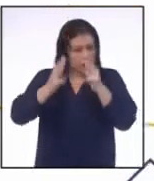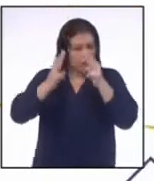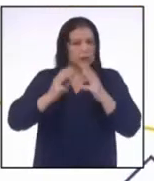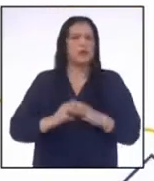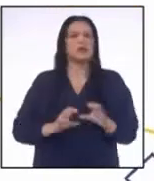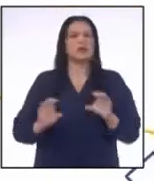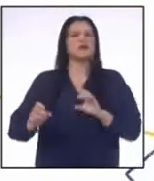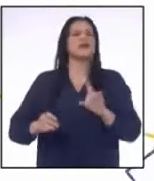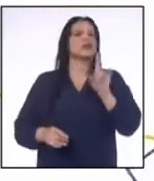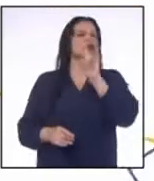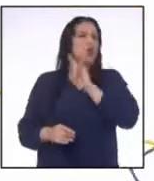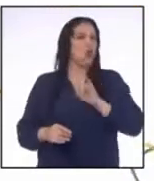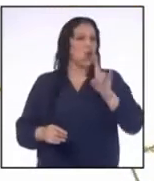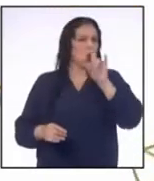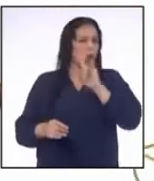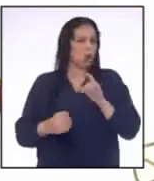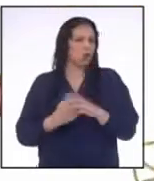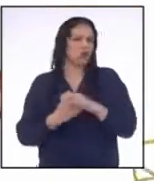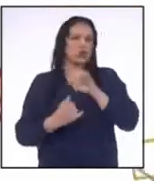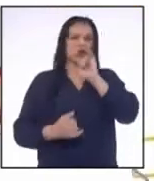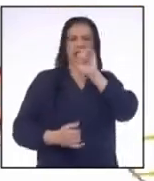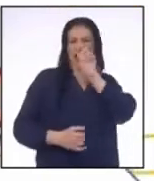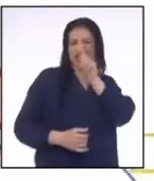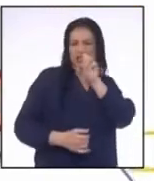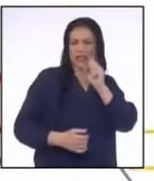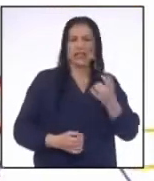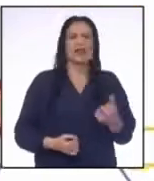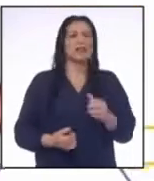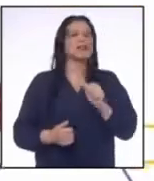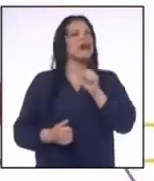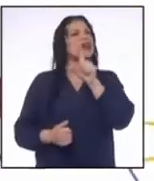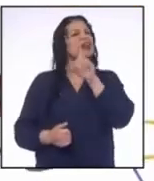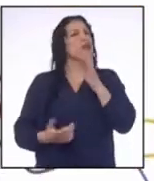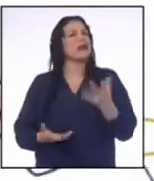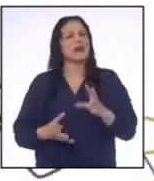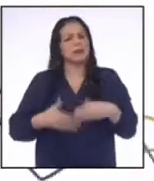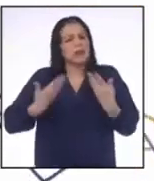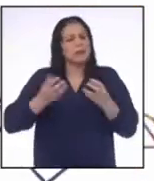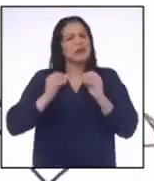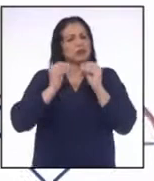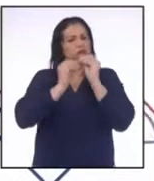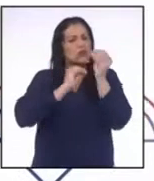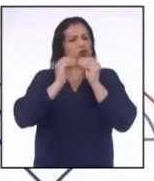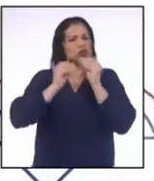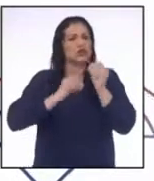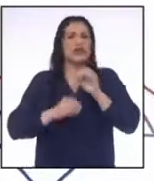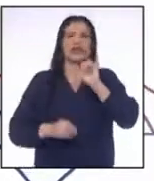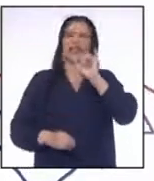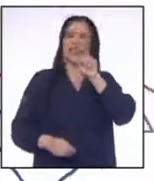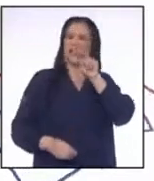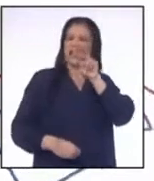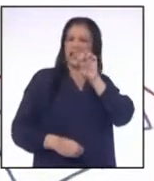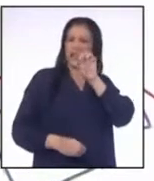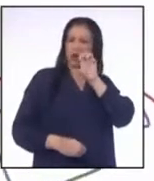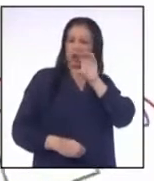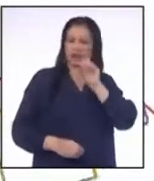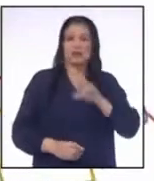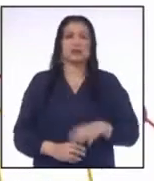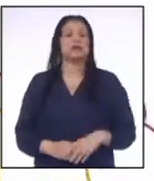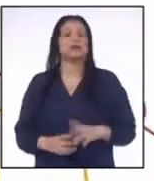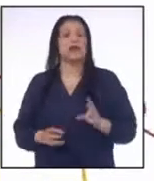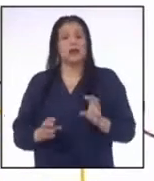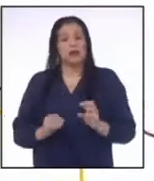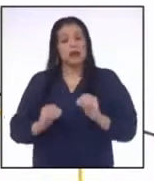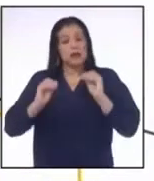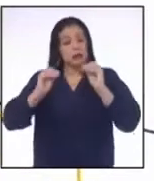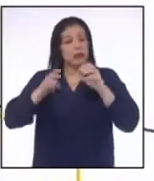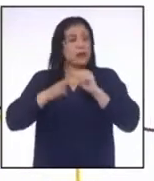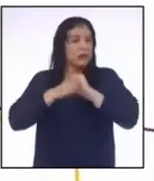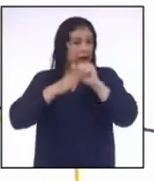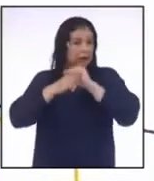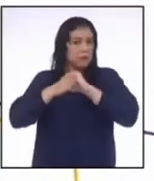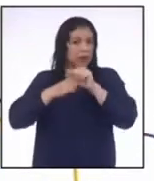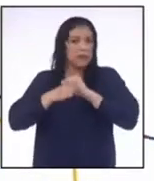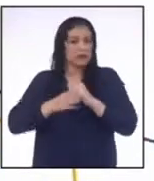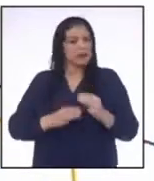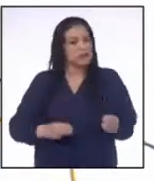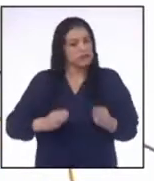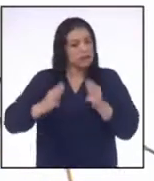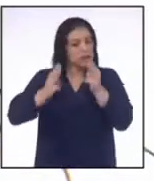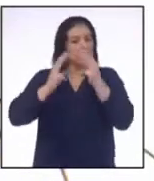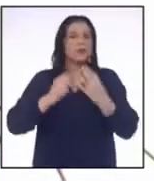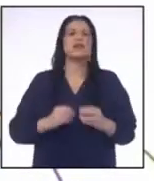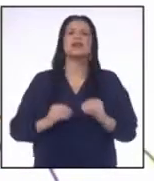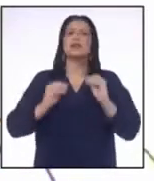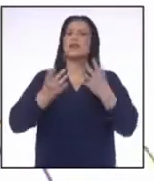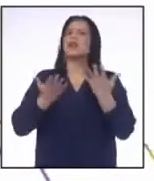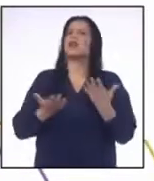haciendo uso de identidades algebraicas para dar solución a inequaciones Emplear procedimientos y estrategias